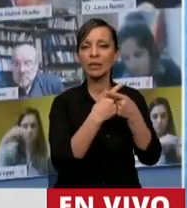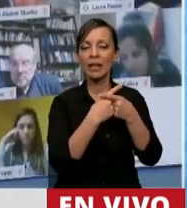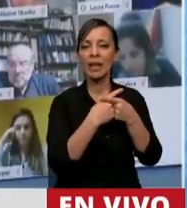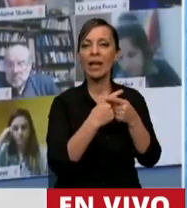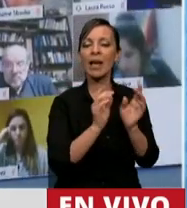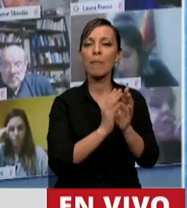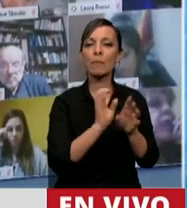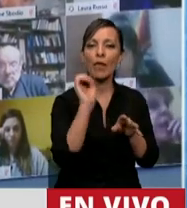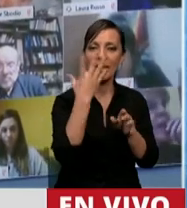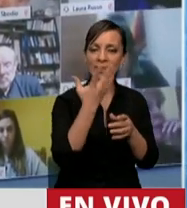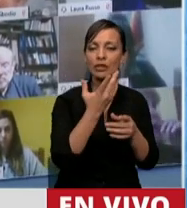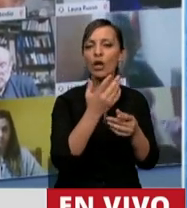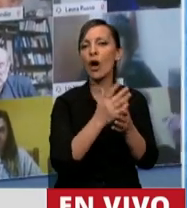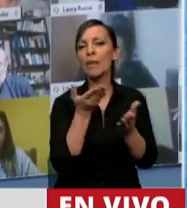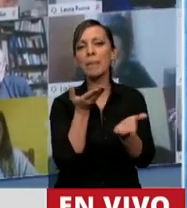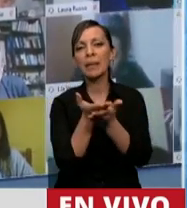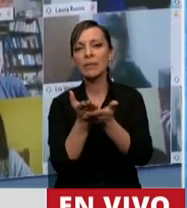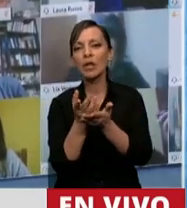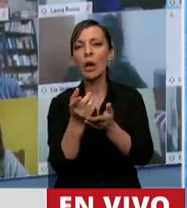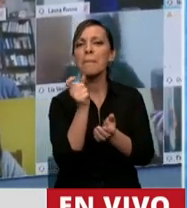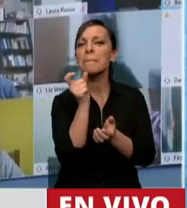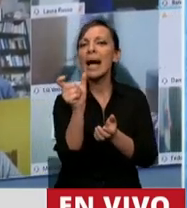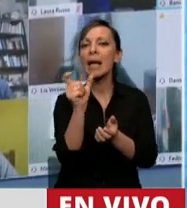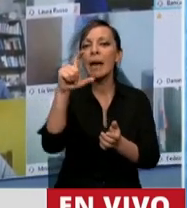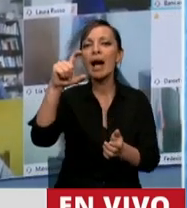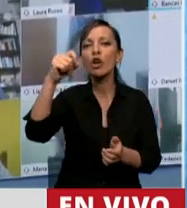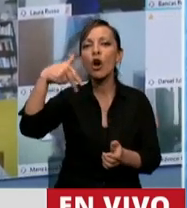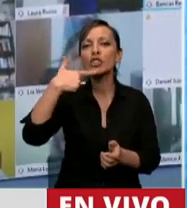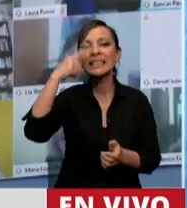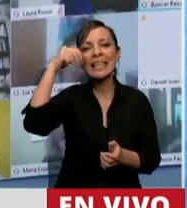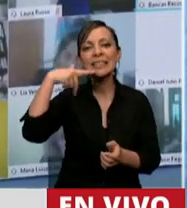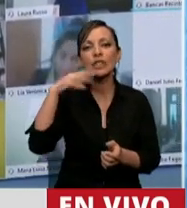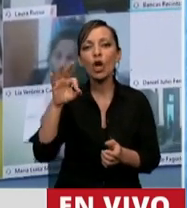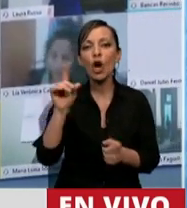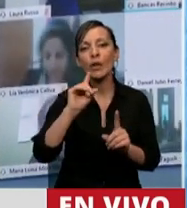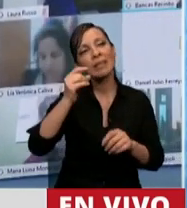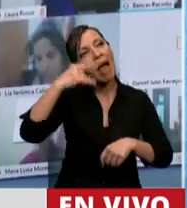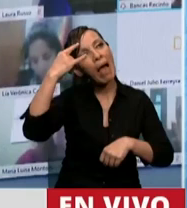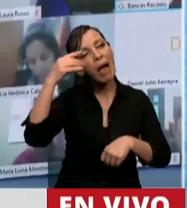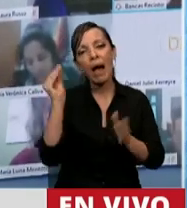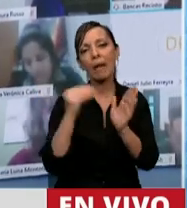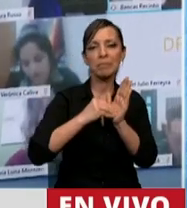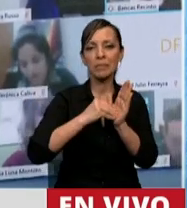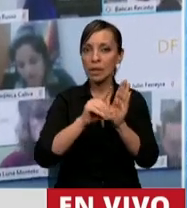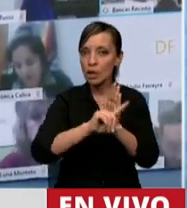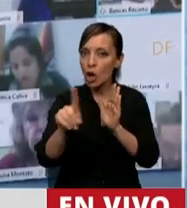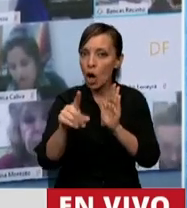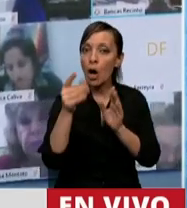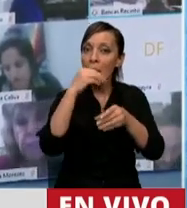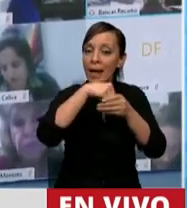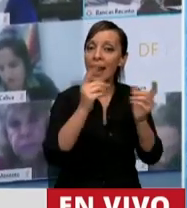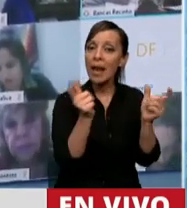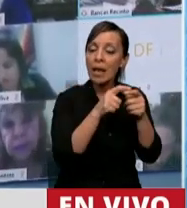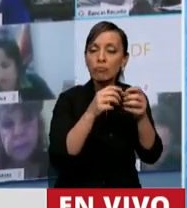Comisión de Peticiones que se entendía por consenso, no fue un término puesto al azar, fue un término que se discutió allí